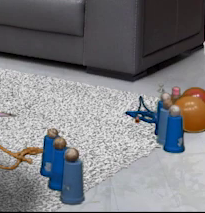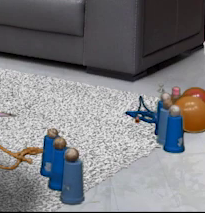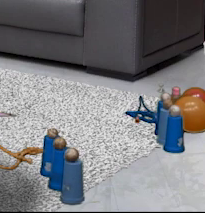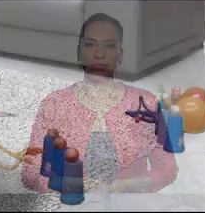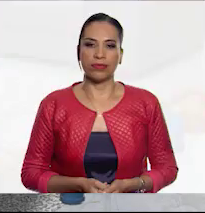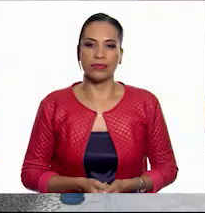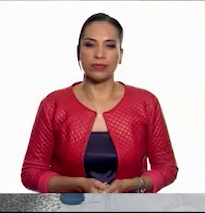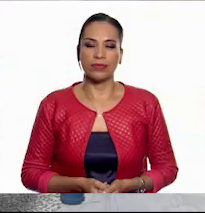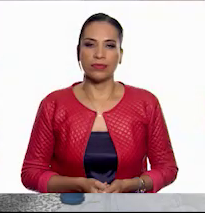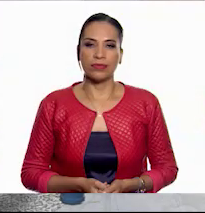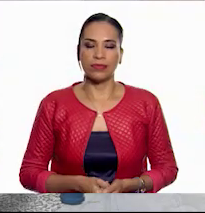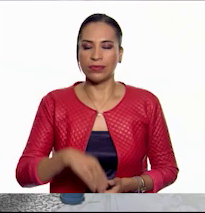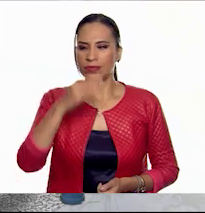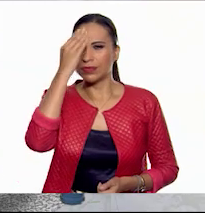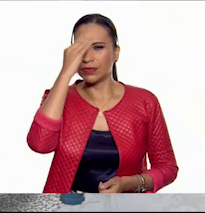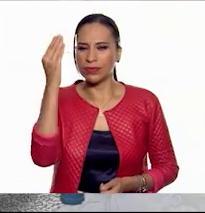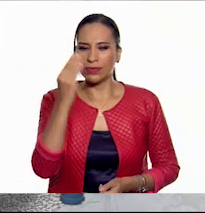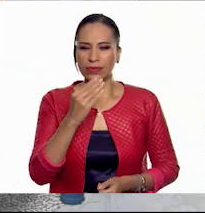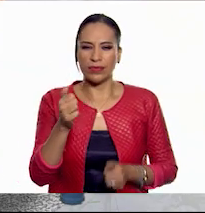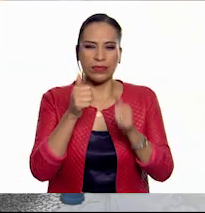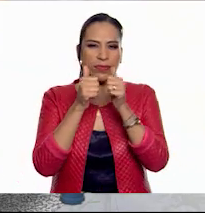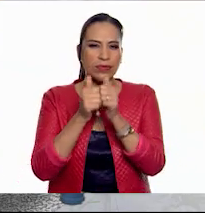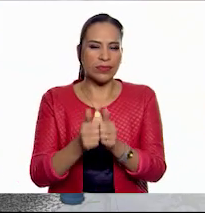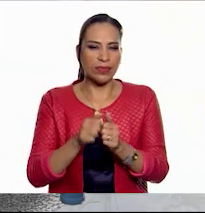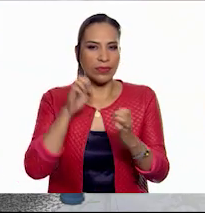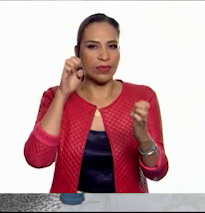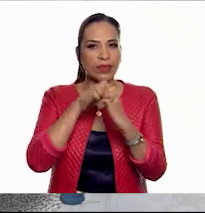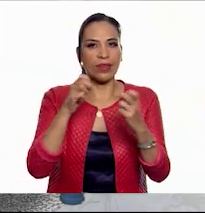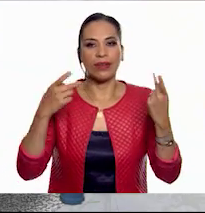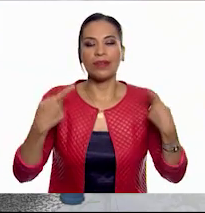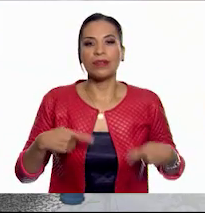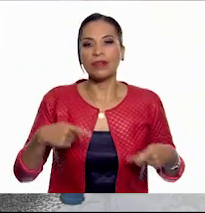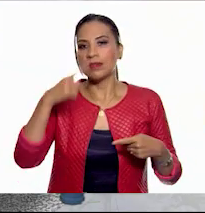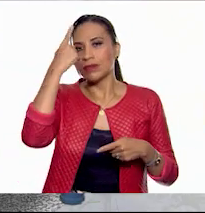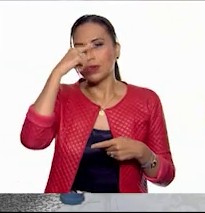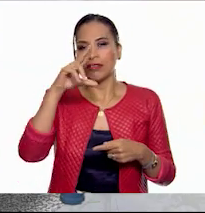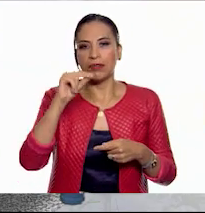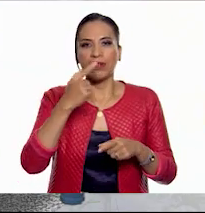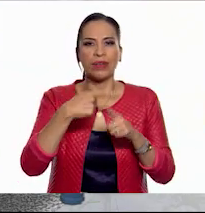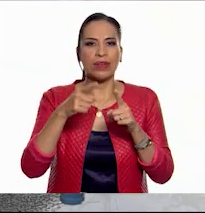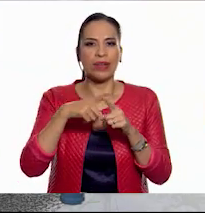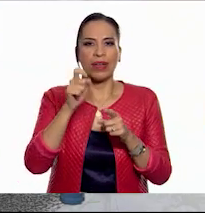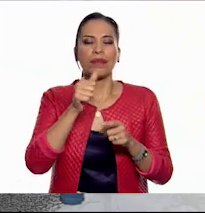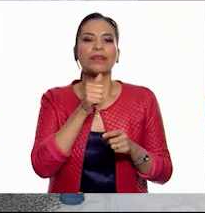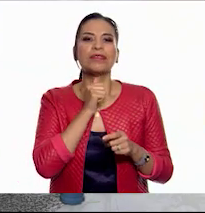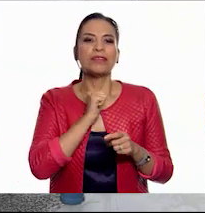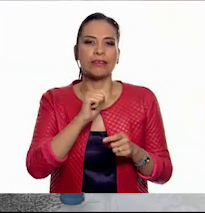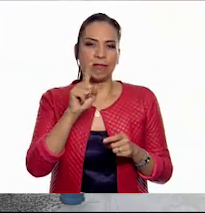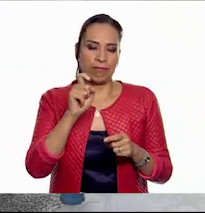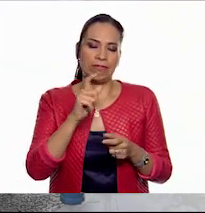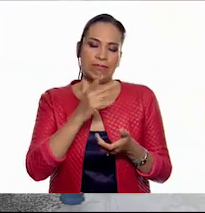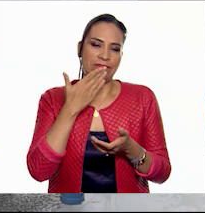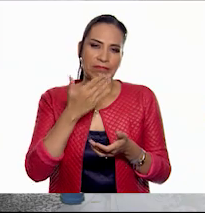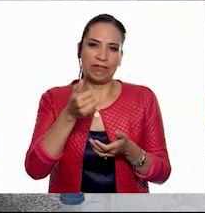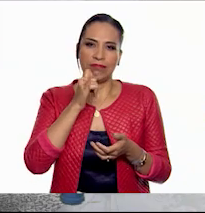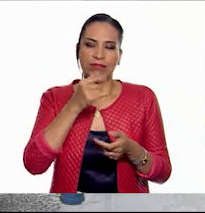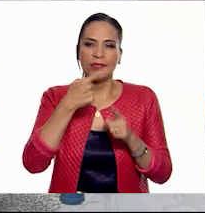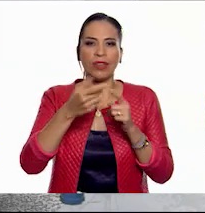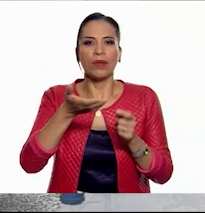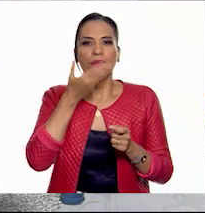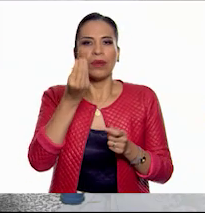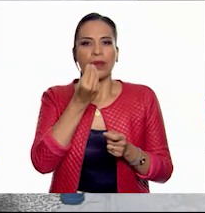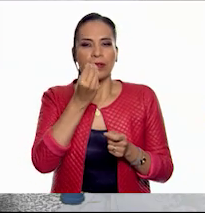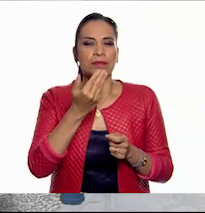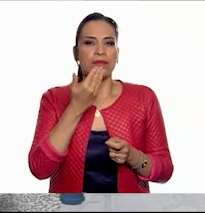El terrible sedentarios engaña a las personas para que no consuman agua simple potable y tengan hábitos